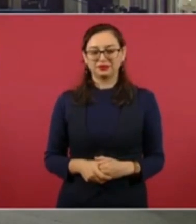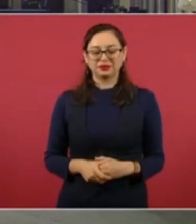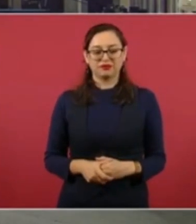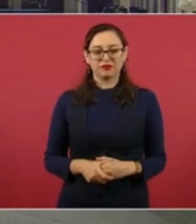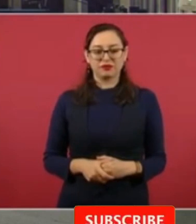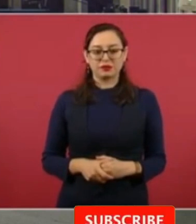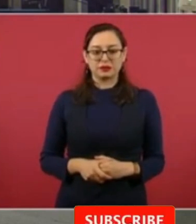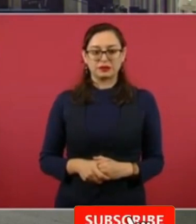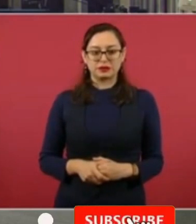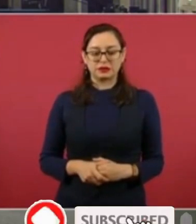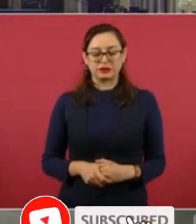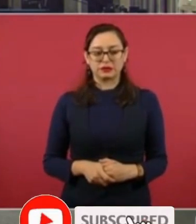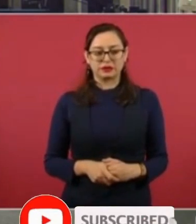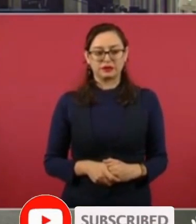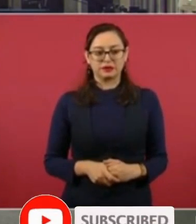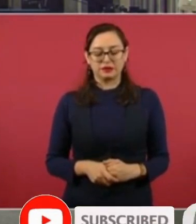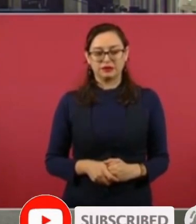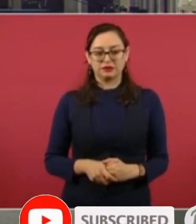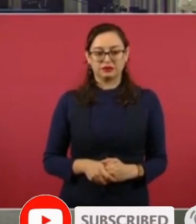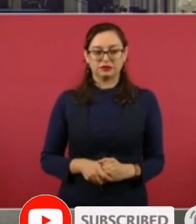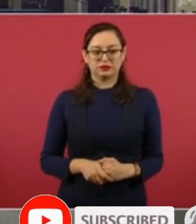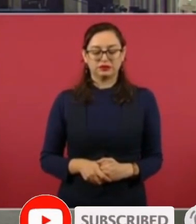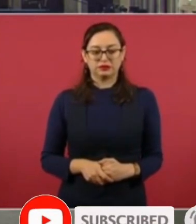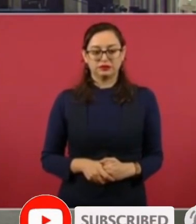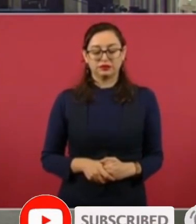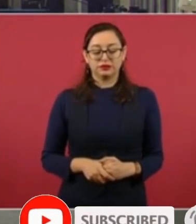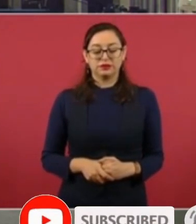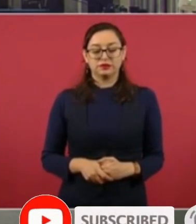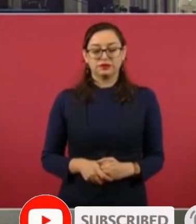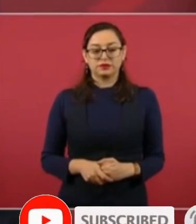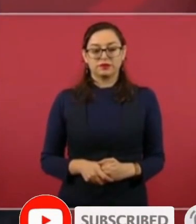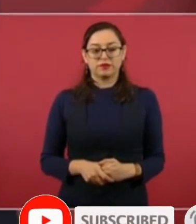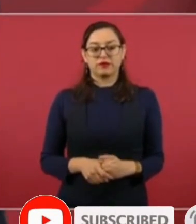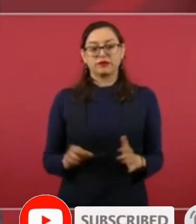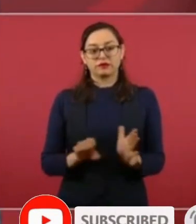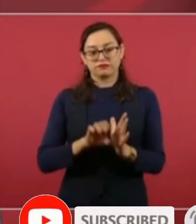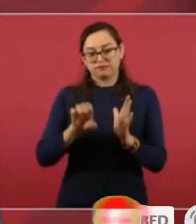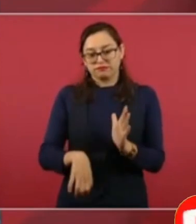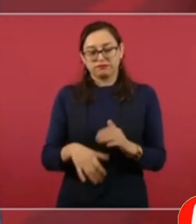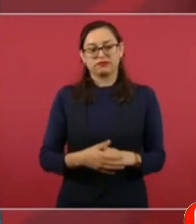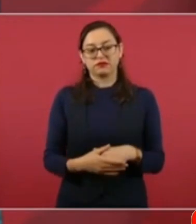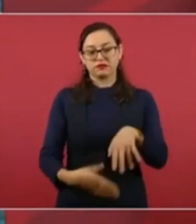los enfoques para enfrentar el problema migratorio